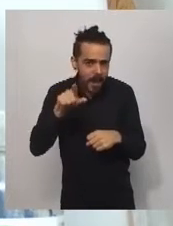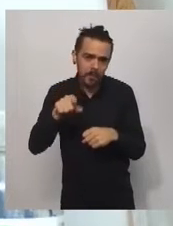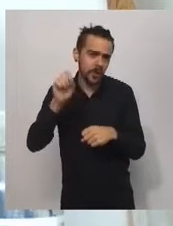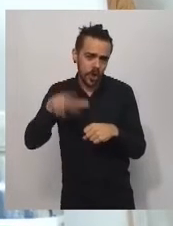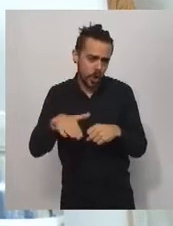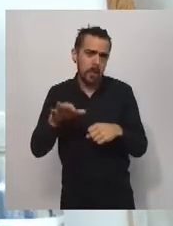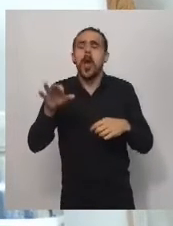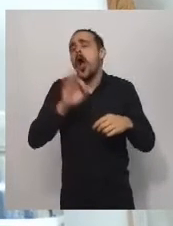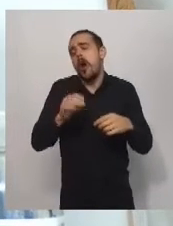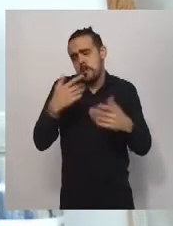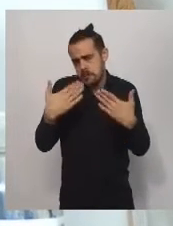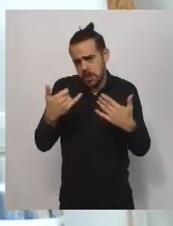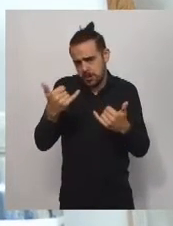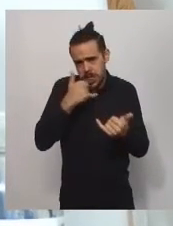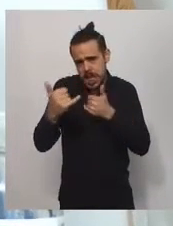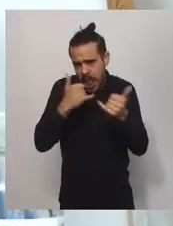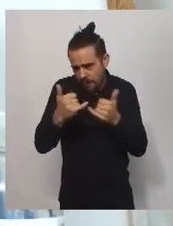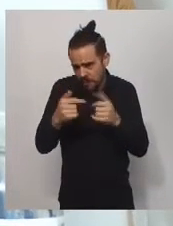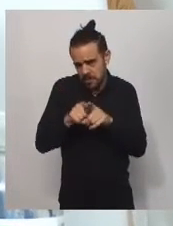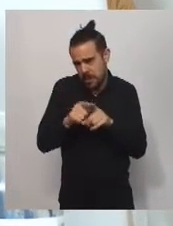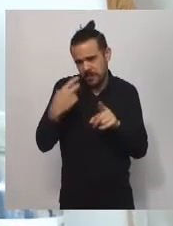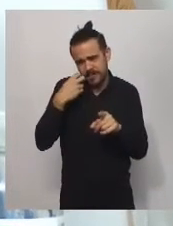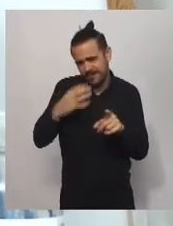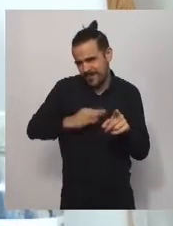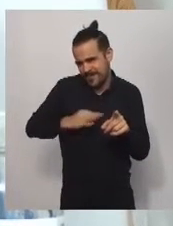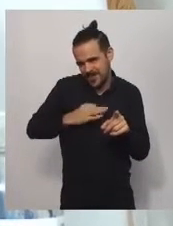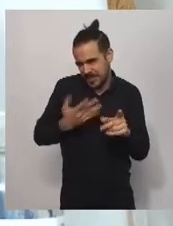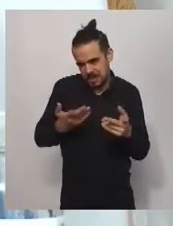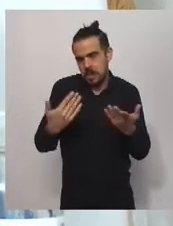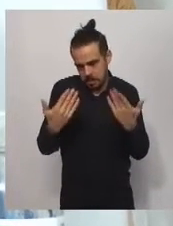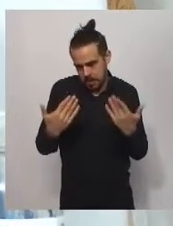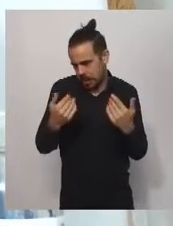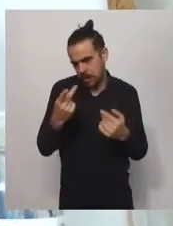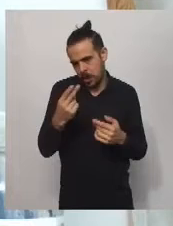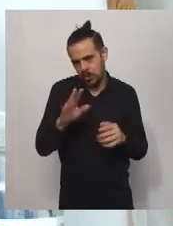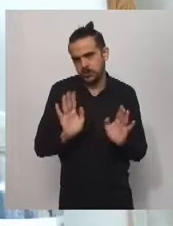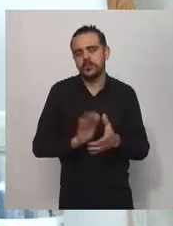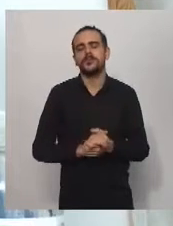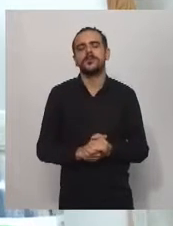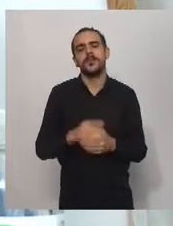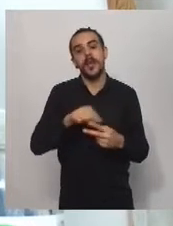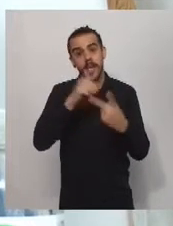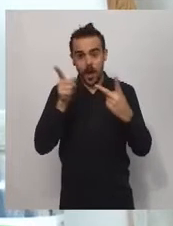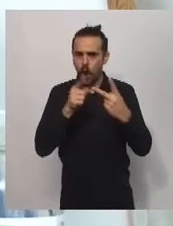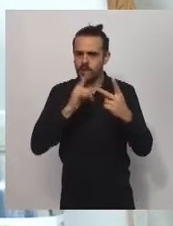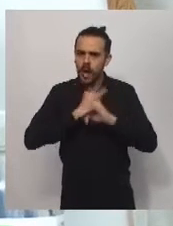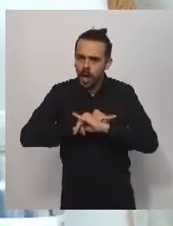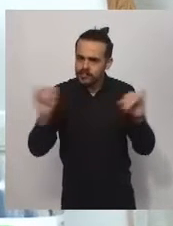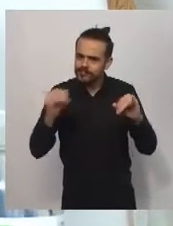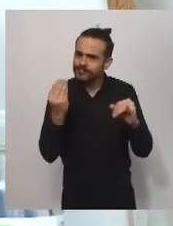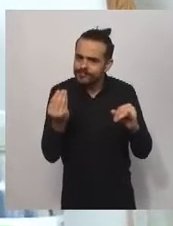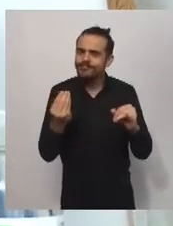normalmente se atienden desde la Secretaría de Deportes. La segunda medida tiene que ver con el anuncio que hiciera